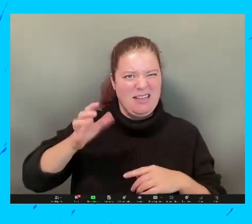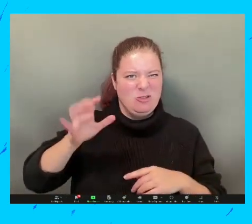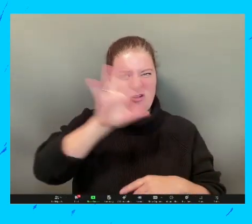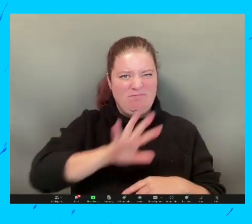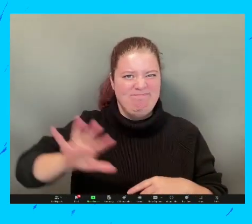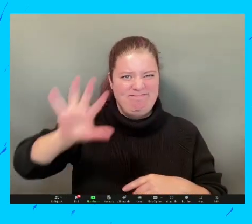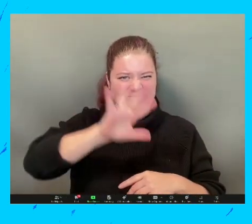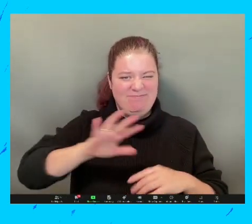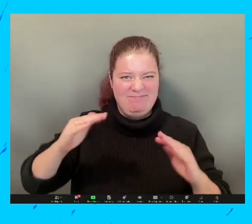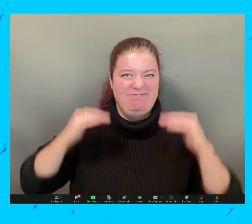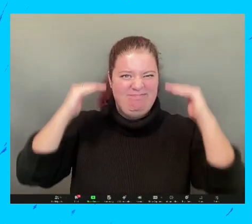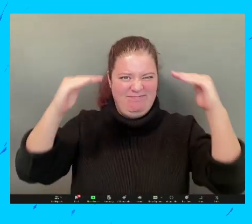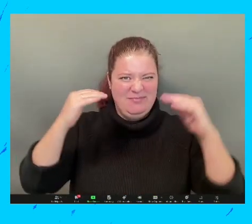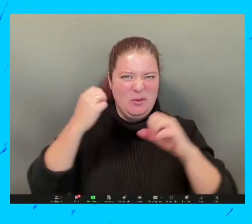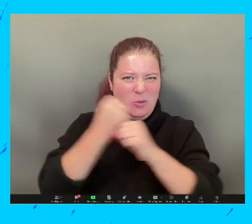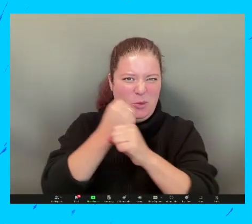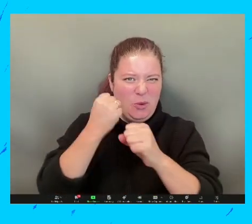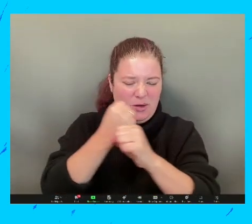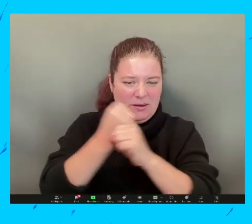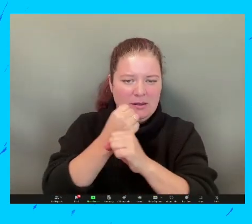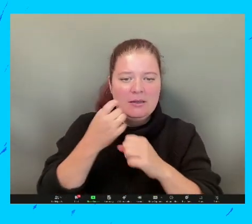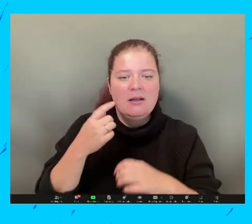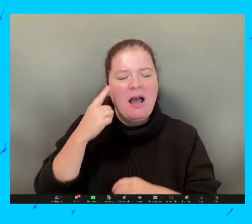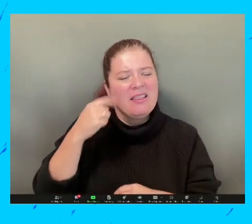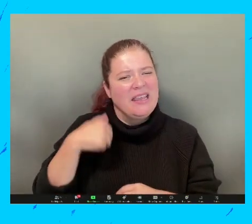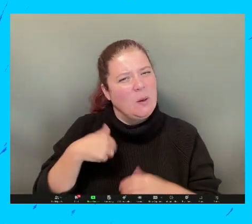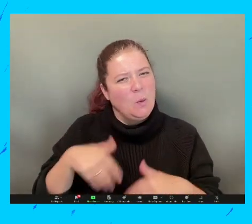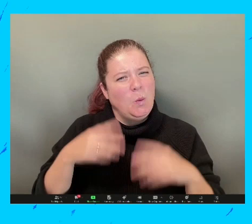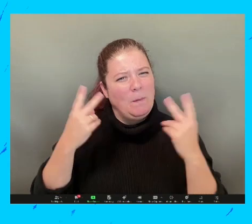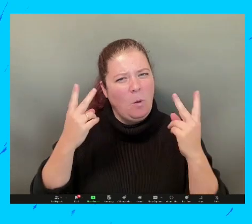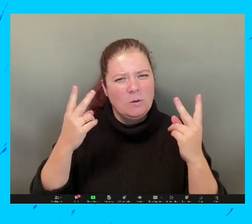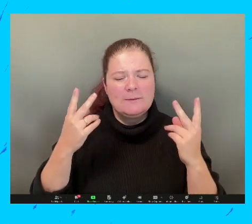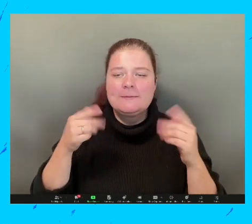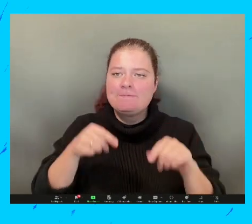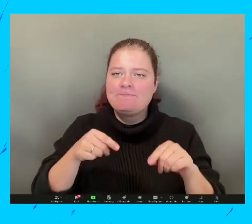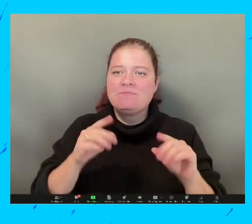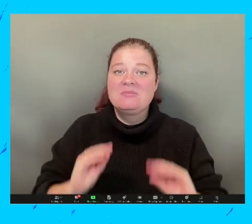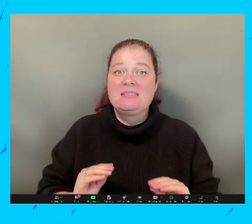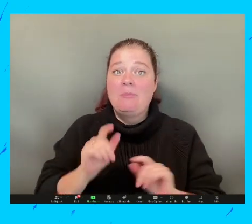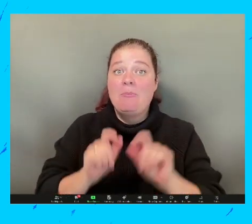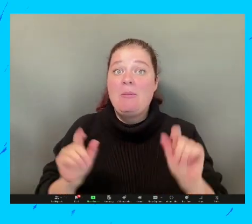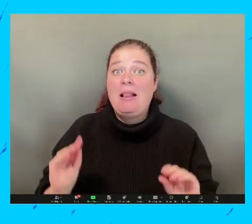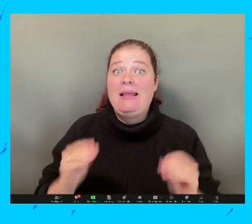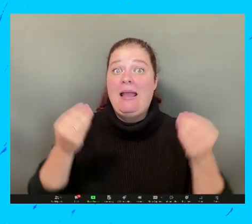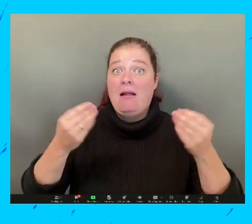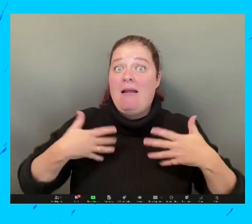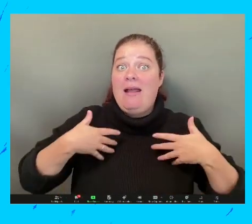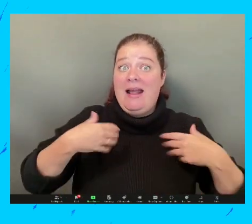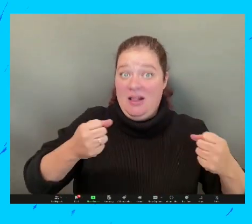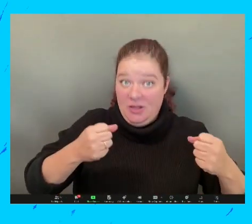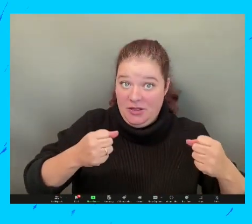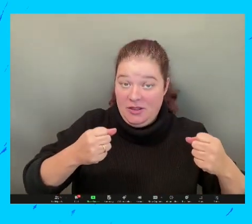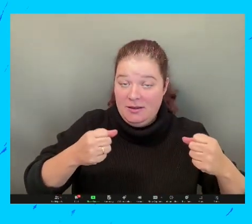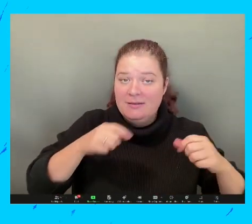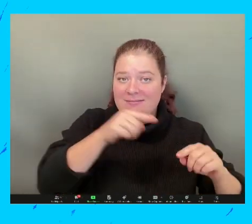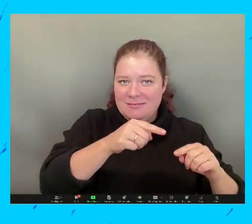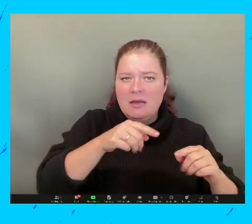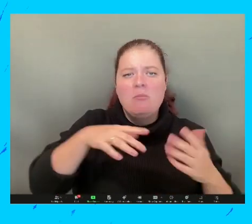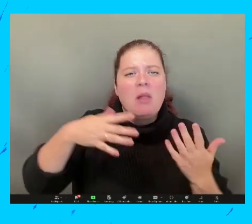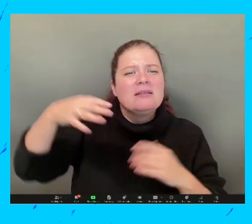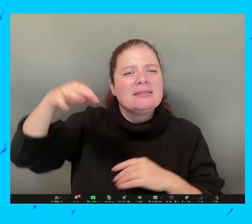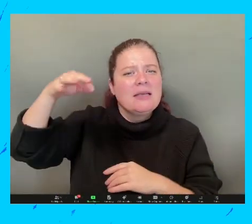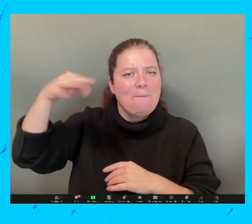trabaja en el ámbito nacional, es importante seguir defendiendo